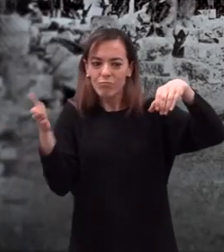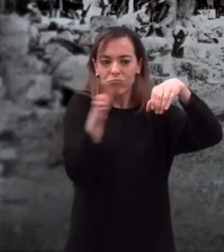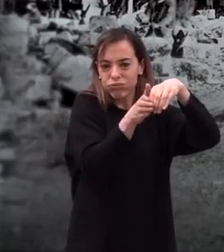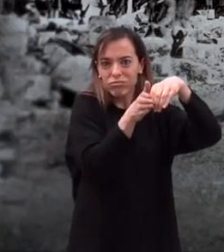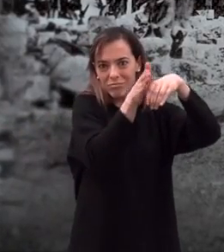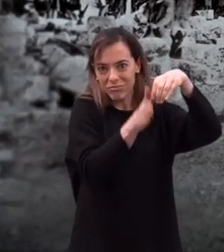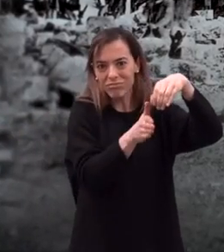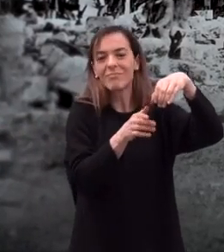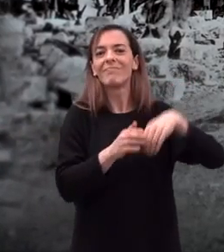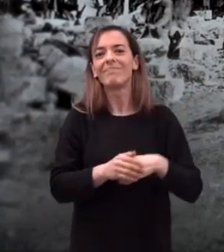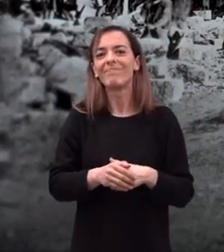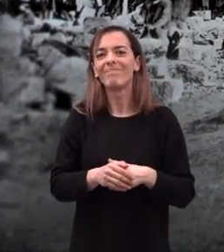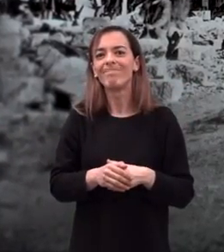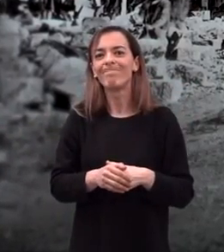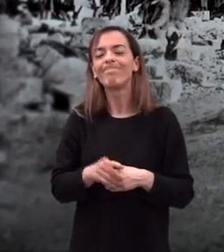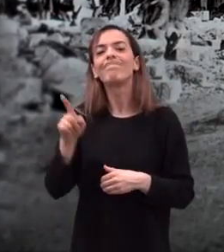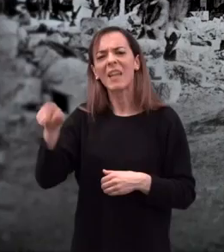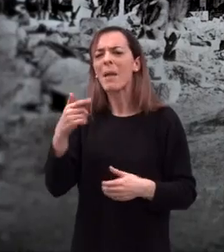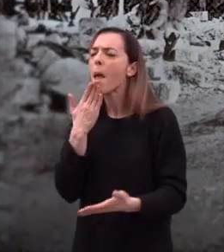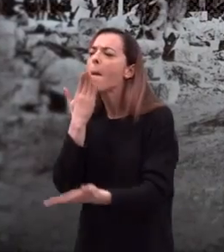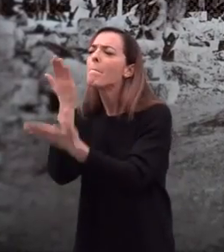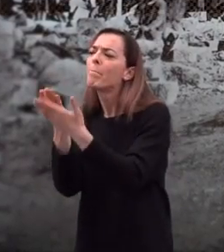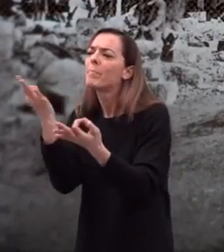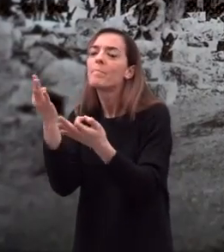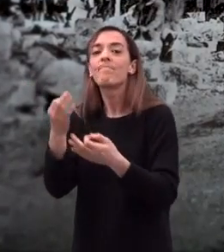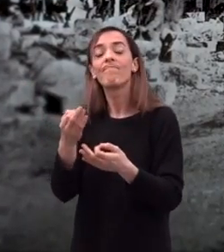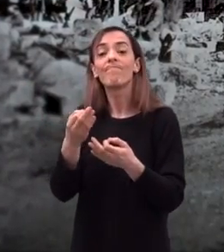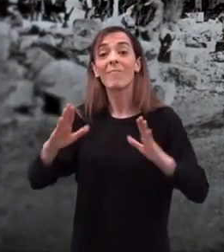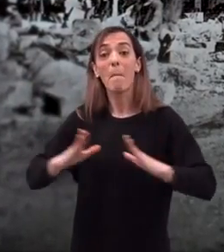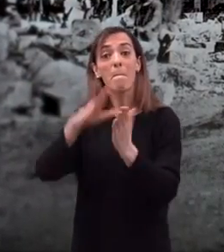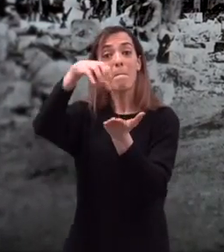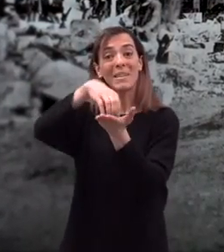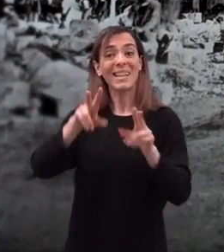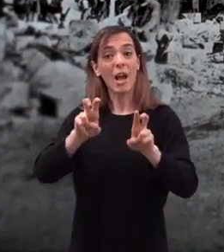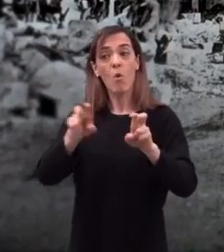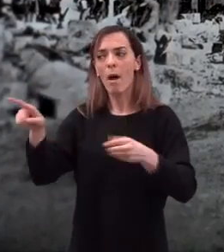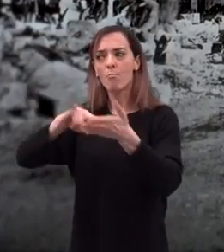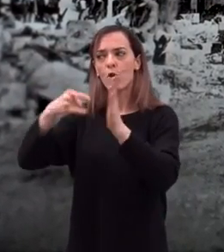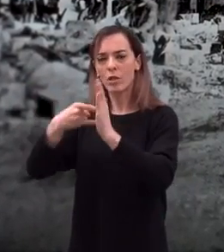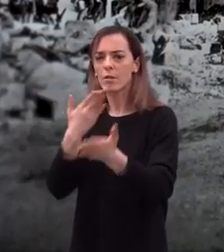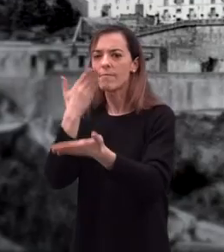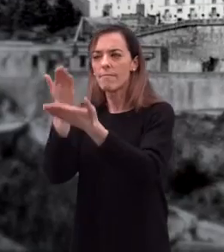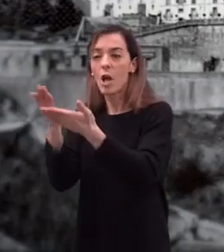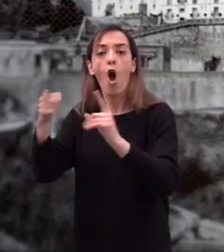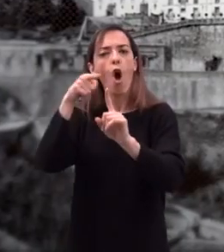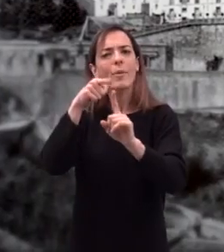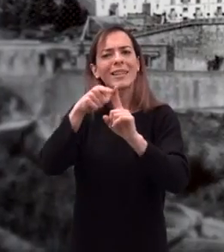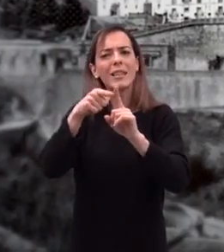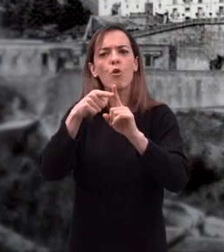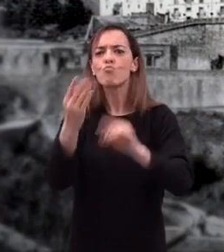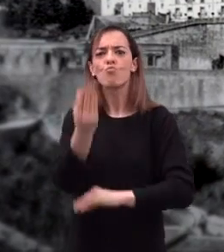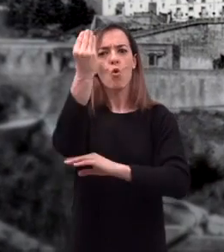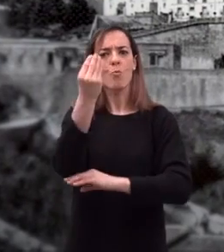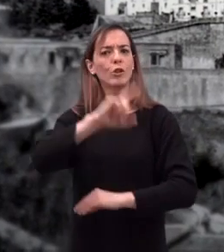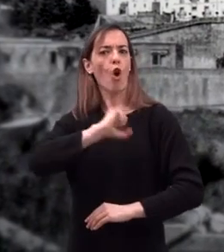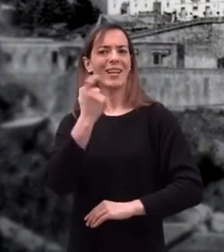Sanz y Forés también encargó a Frasinelli el proyecto de la nueva basílica con la intención de hacer un monumento